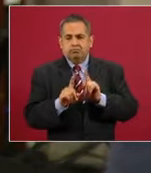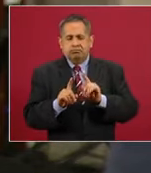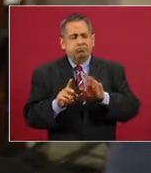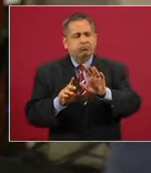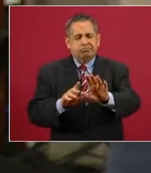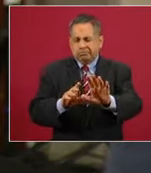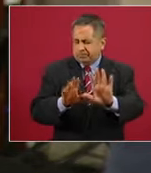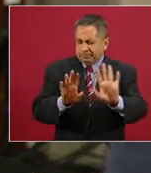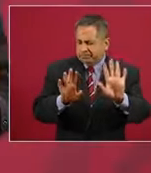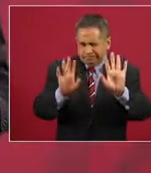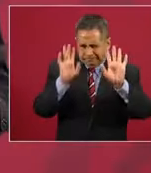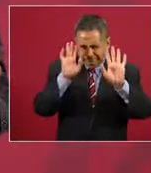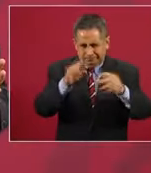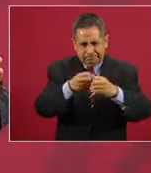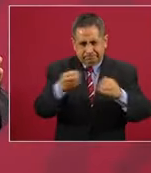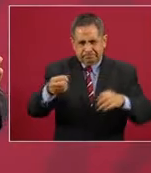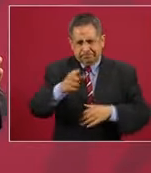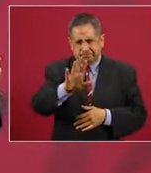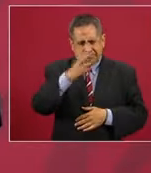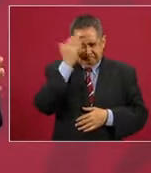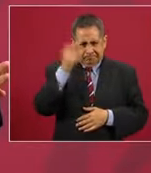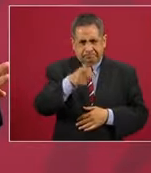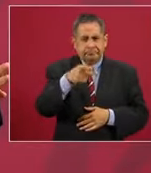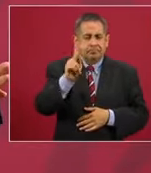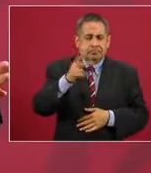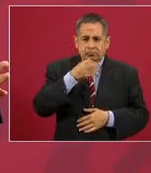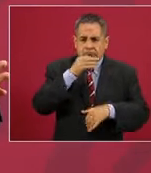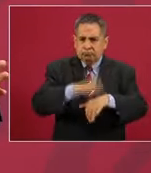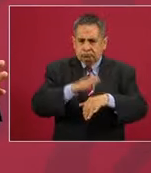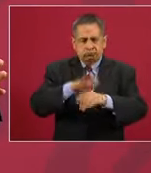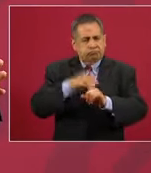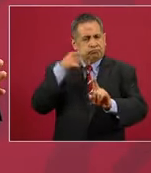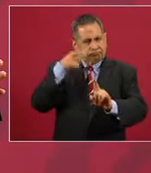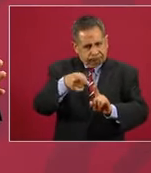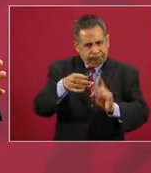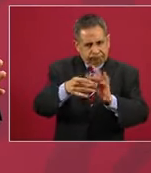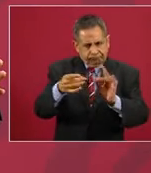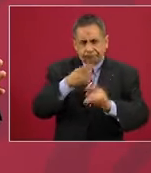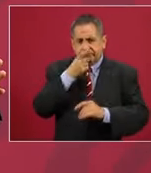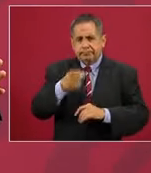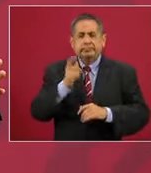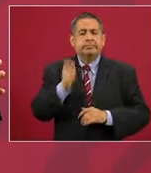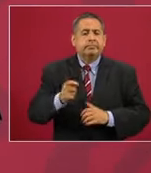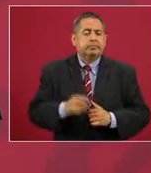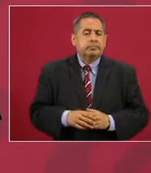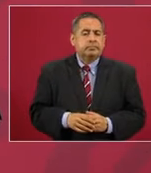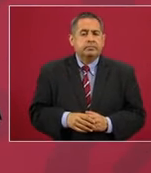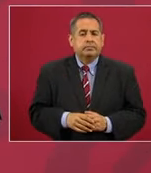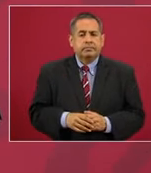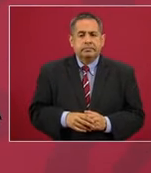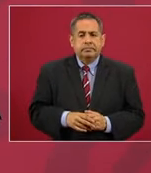sé cómo usted, pero lo que quiero comentarle en cuanto a eso es de que